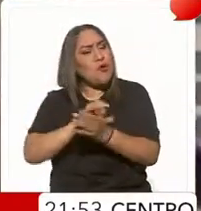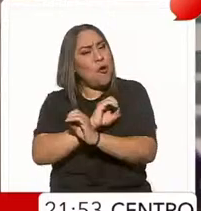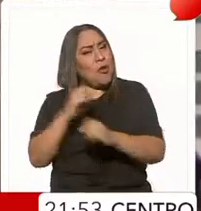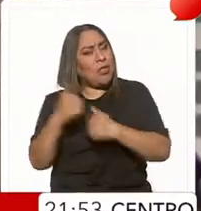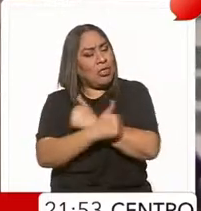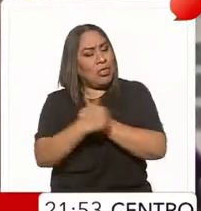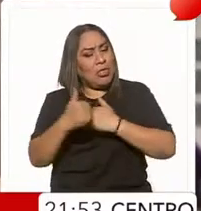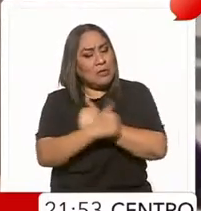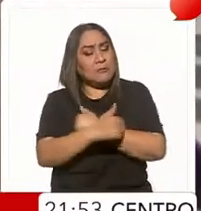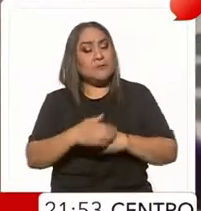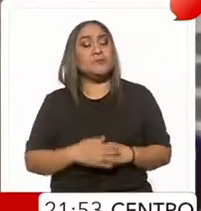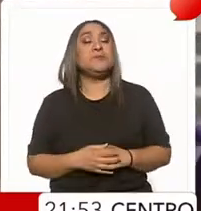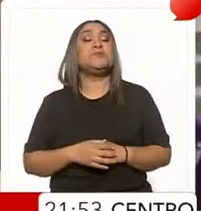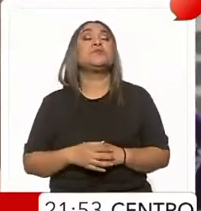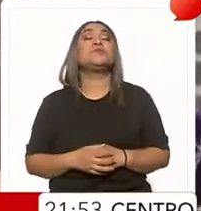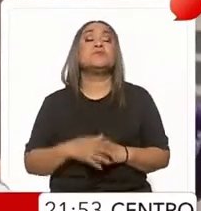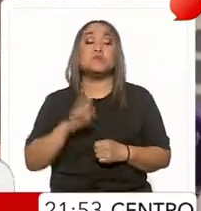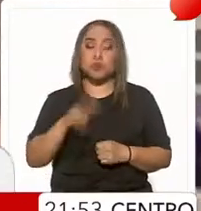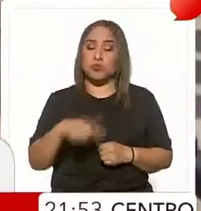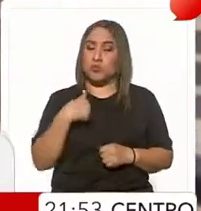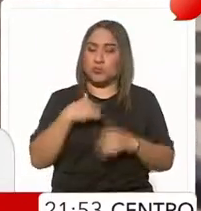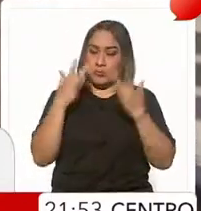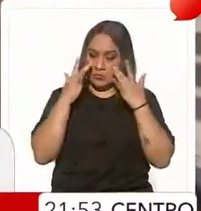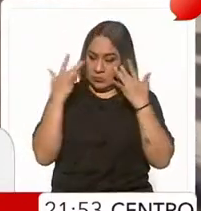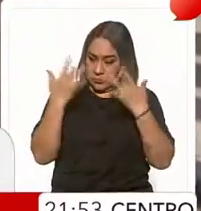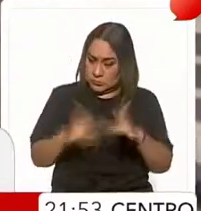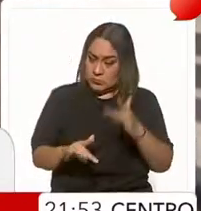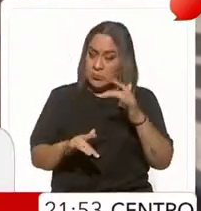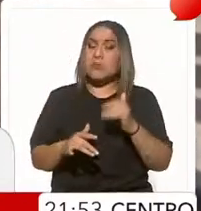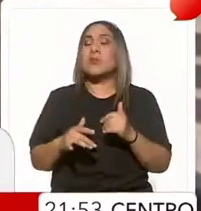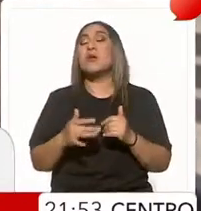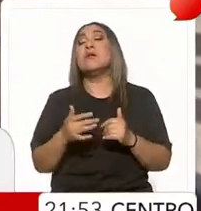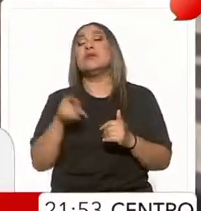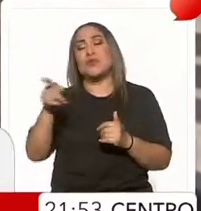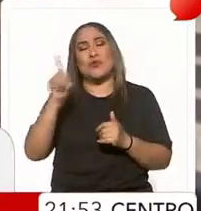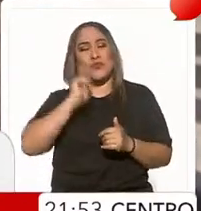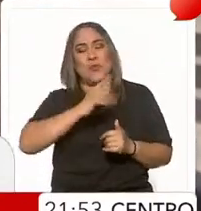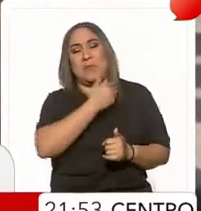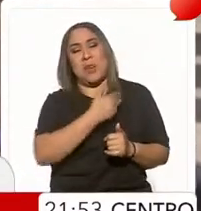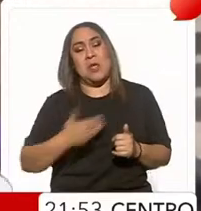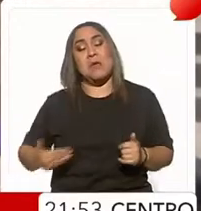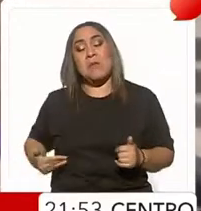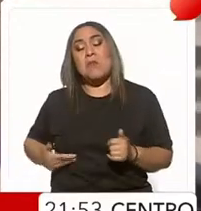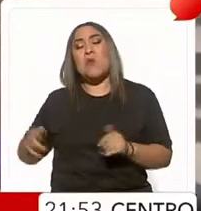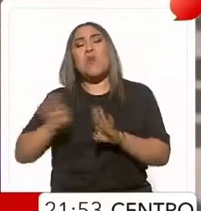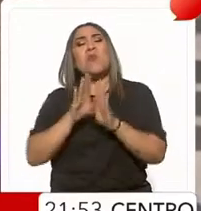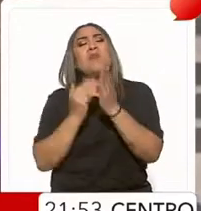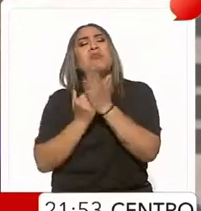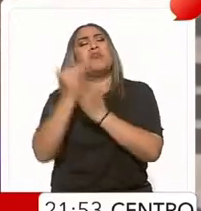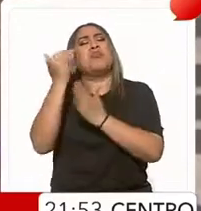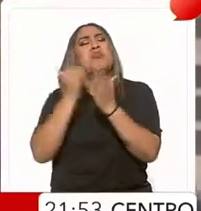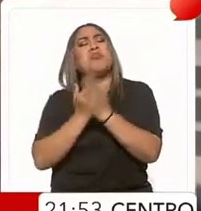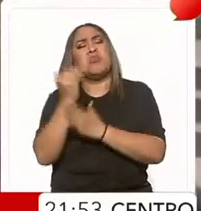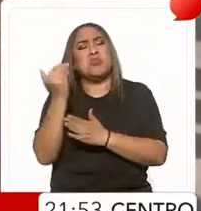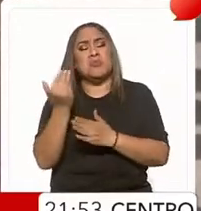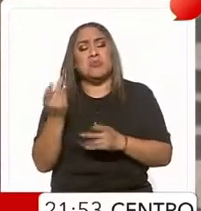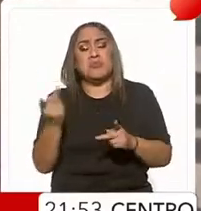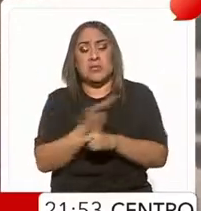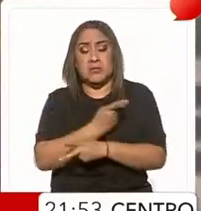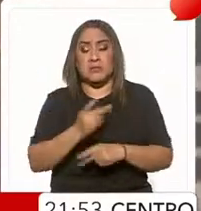yo he coordinado con la señora y me voy porque yo he pedido y la señora ha accedido la señora es una persona muy cortés